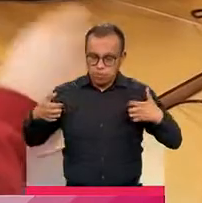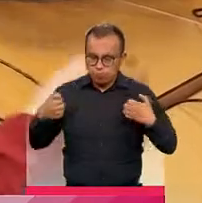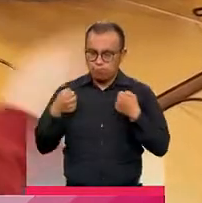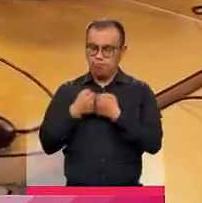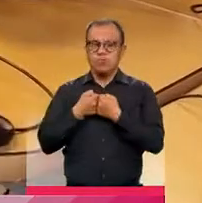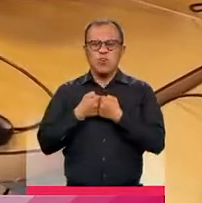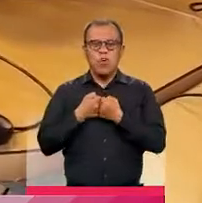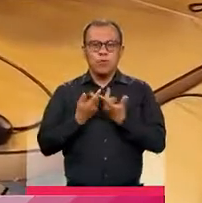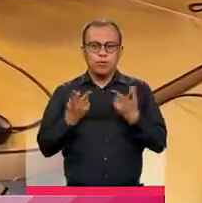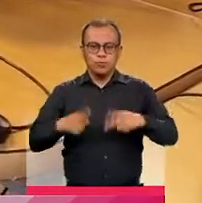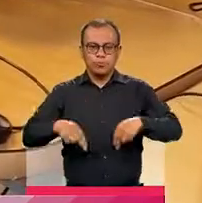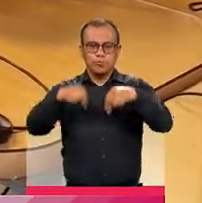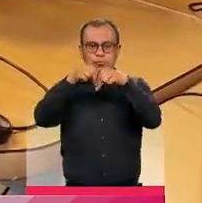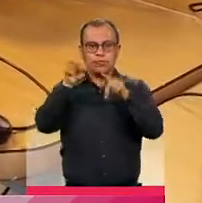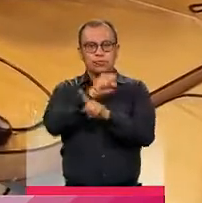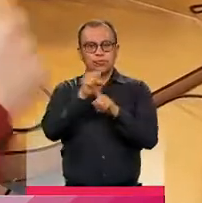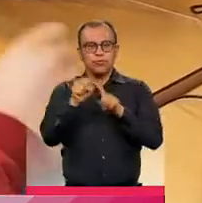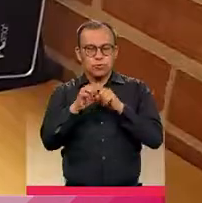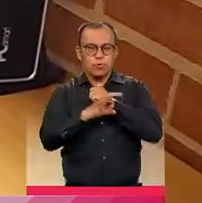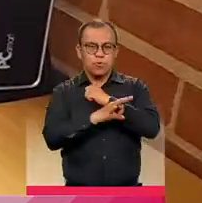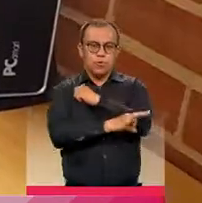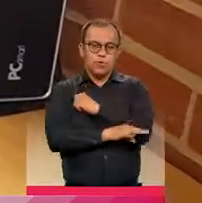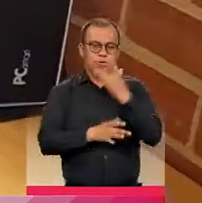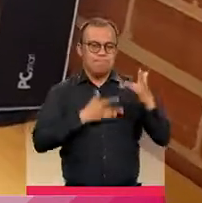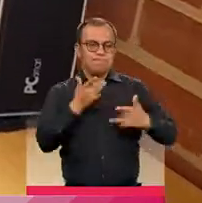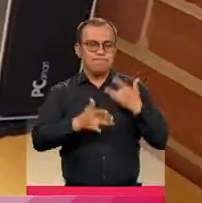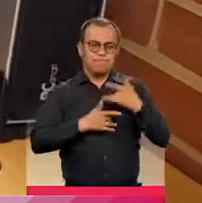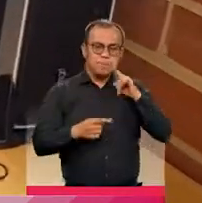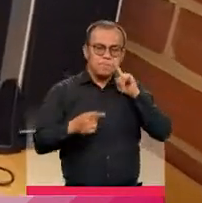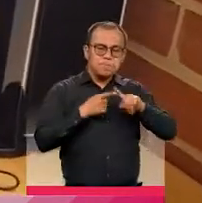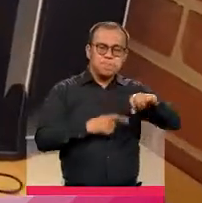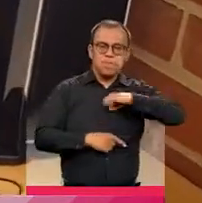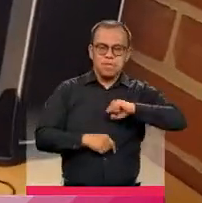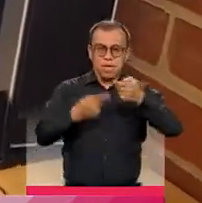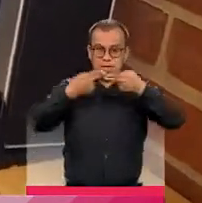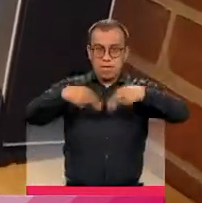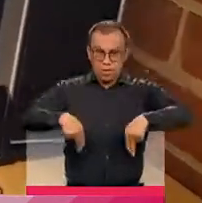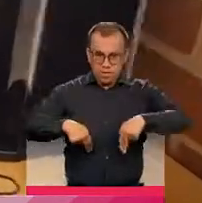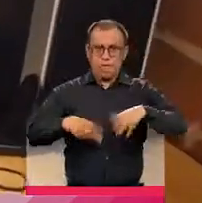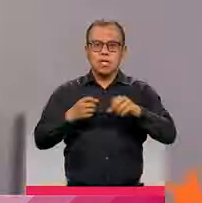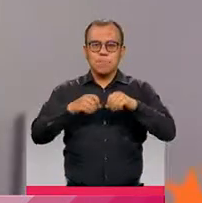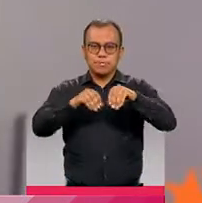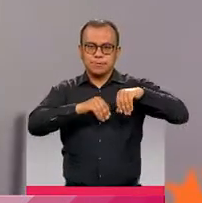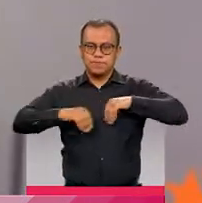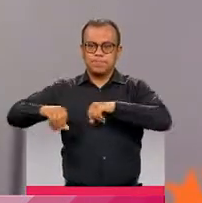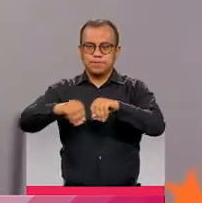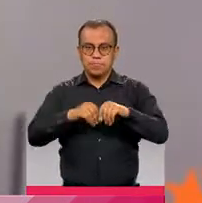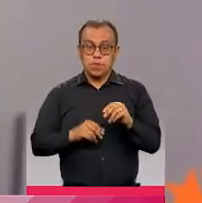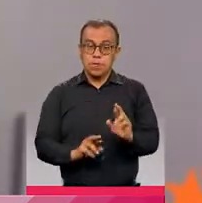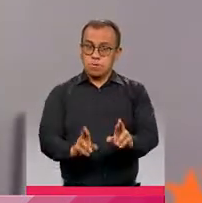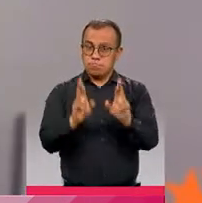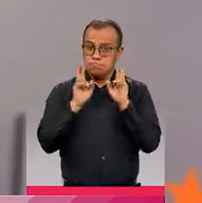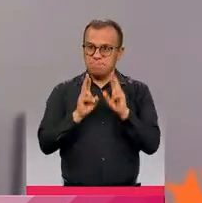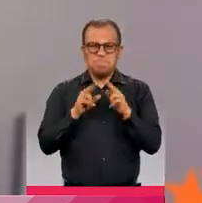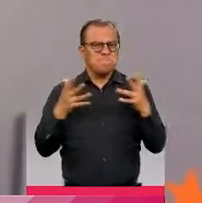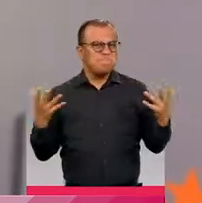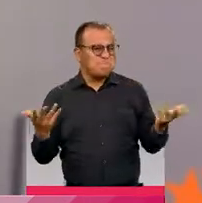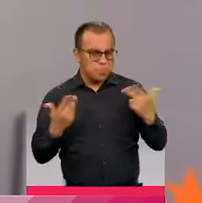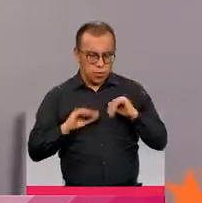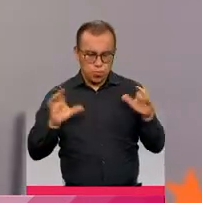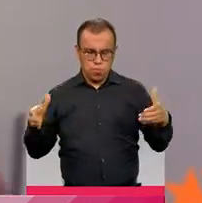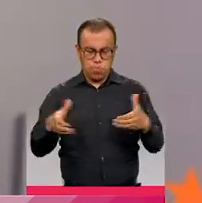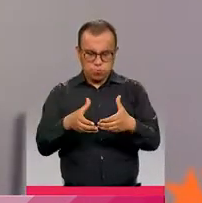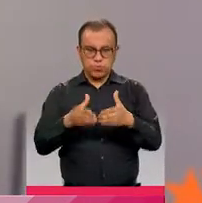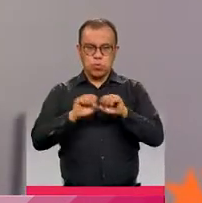formación socioemocional en derechos humanos y con enfoque de género y de territorio. Nosotros esperamos desde la escuela